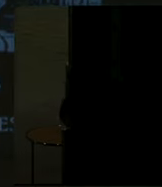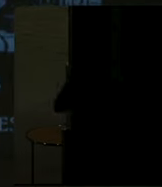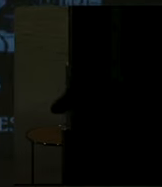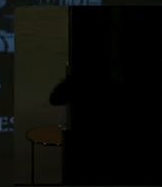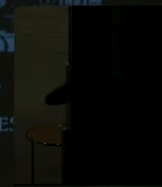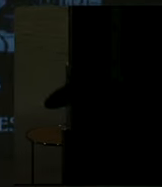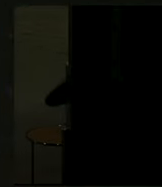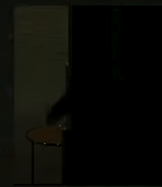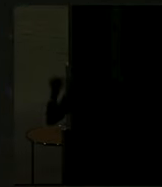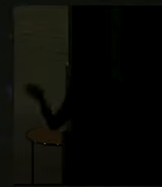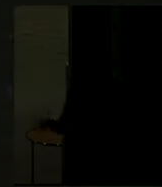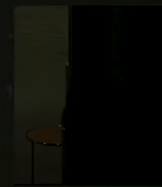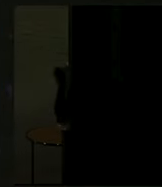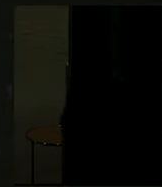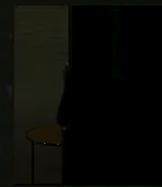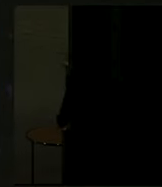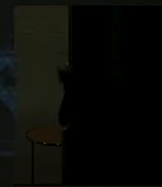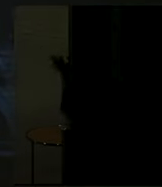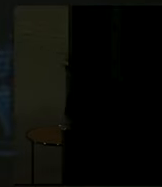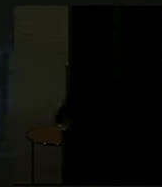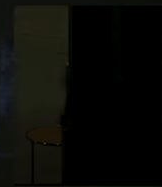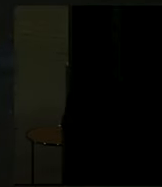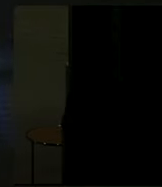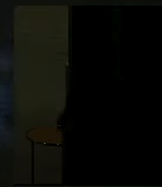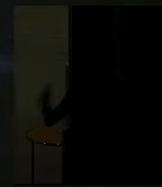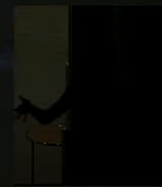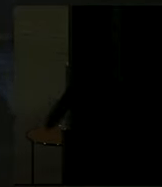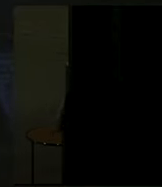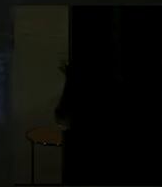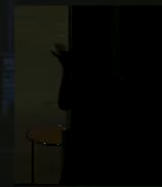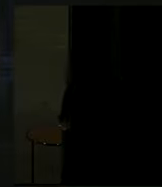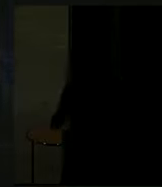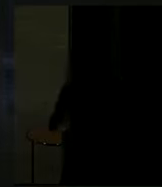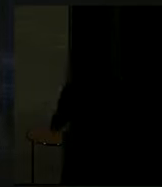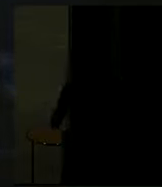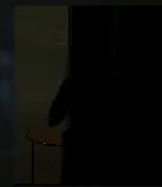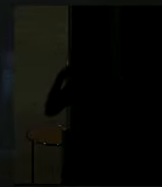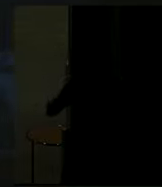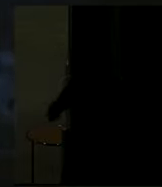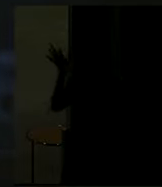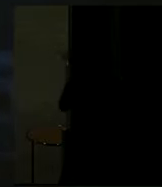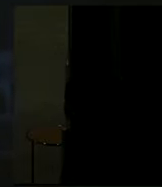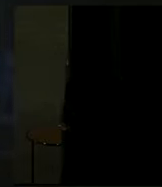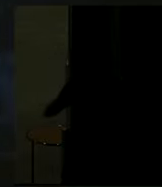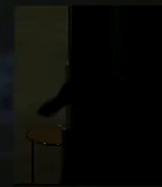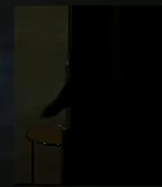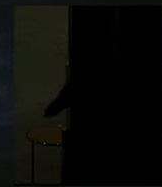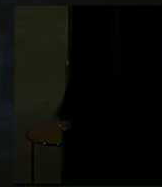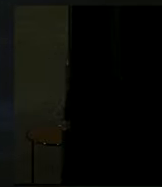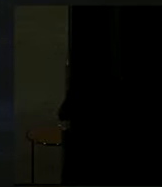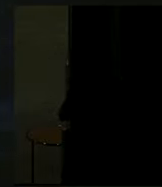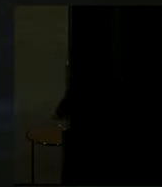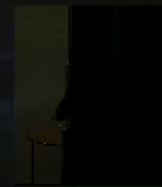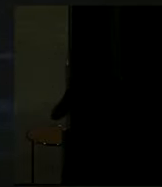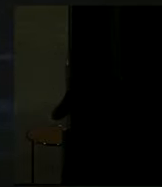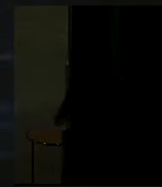en un festival de cine, consiguiendo películas. Pero también uno de nuestros objetivos es poner películas de allí, ¿no? Cine local. Sí. Y